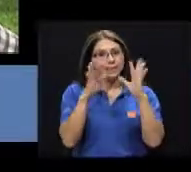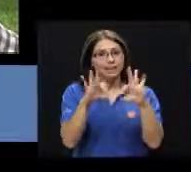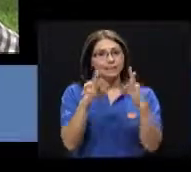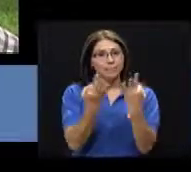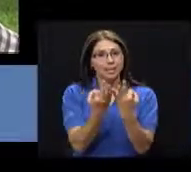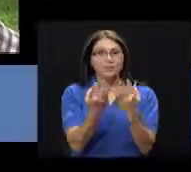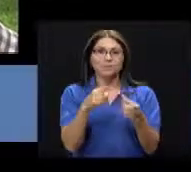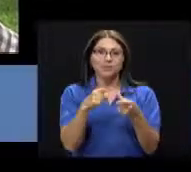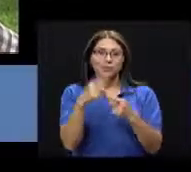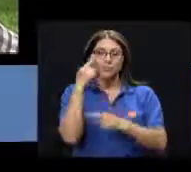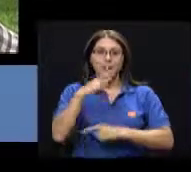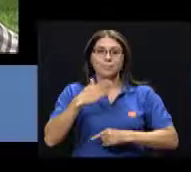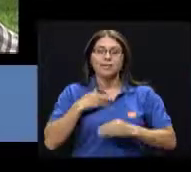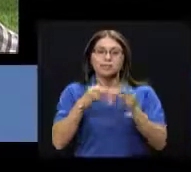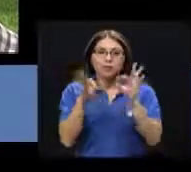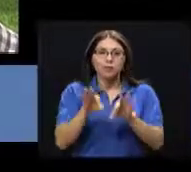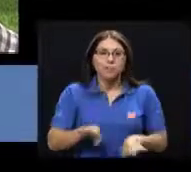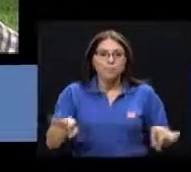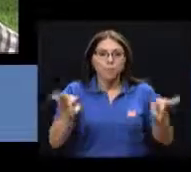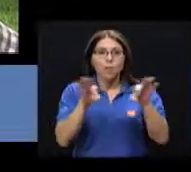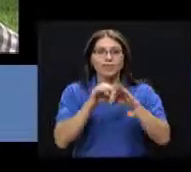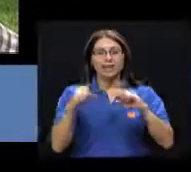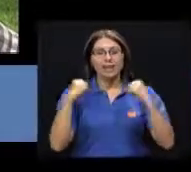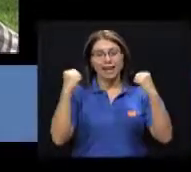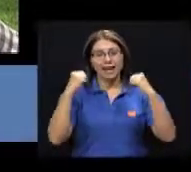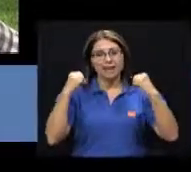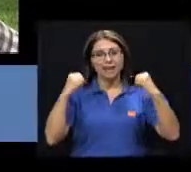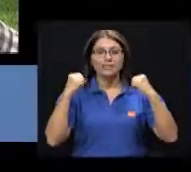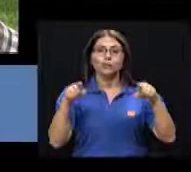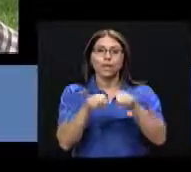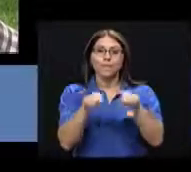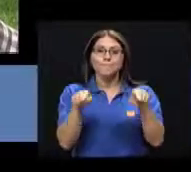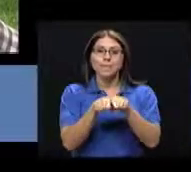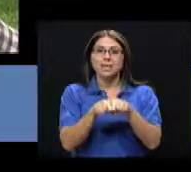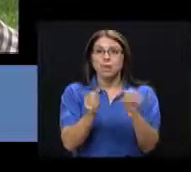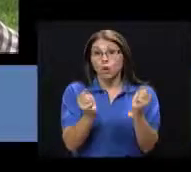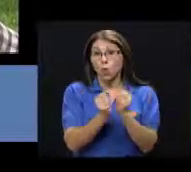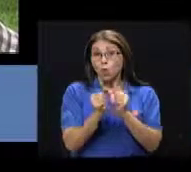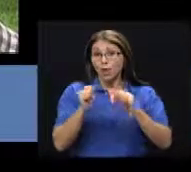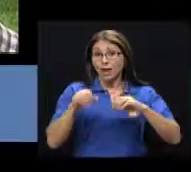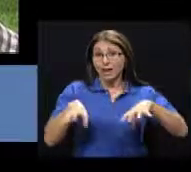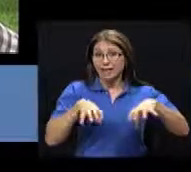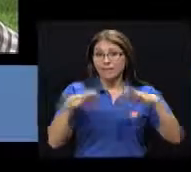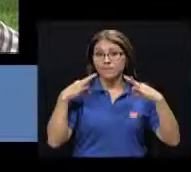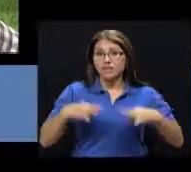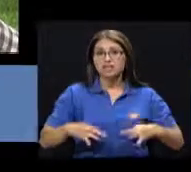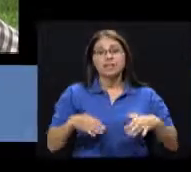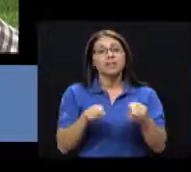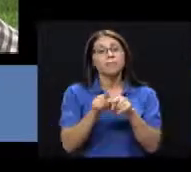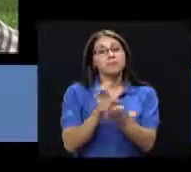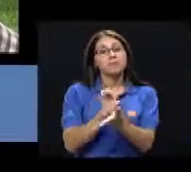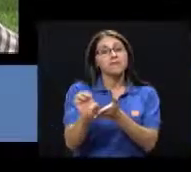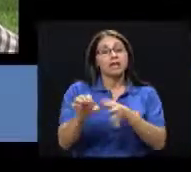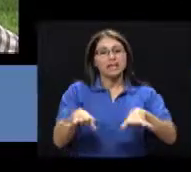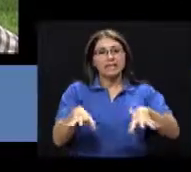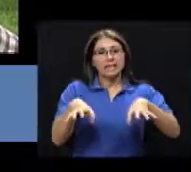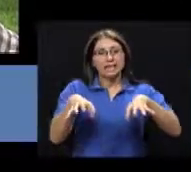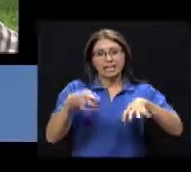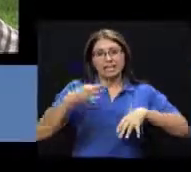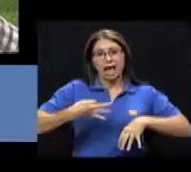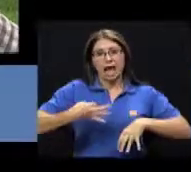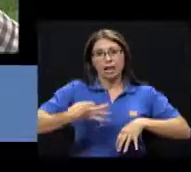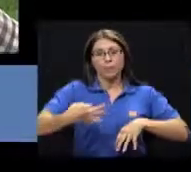familia. Entonces para mí es muy importante el ejercicio, también con el ejercicio combato el estrés diario,